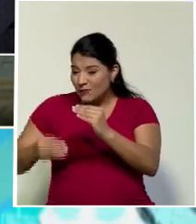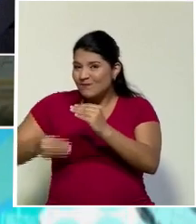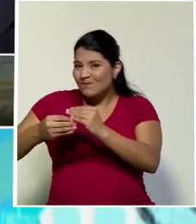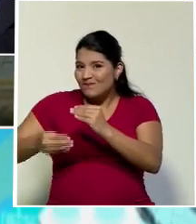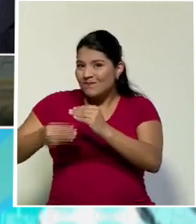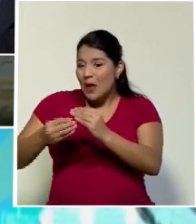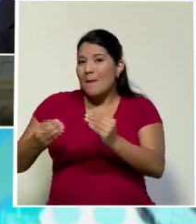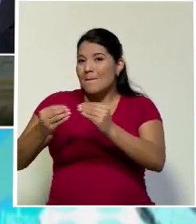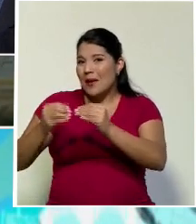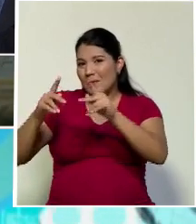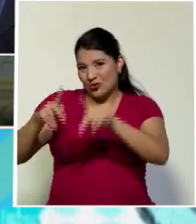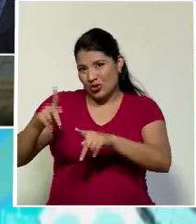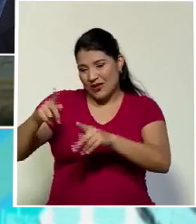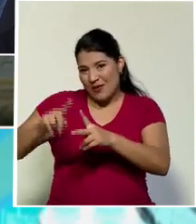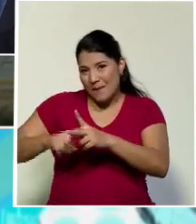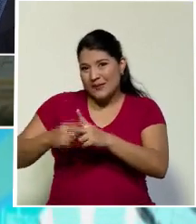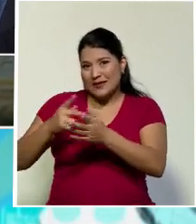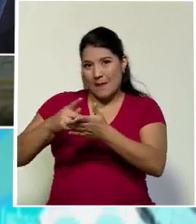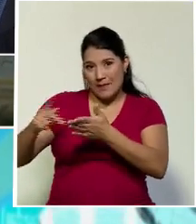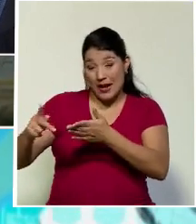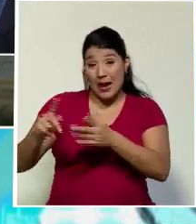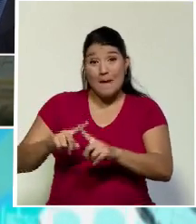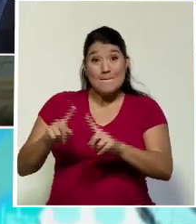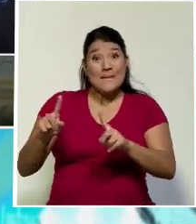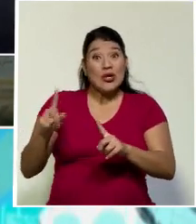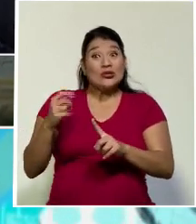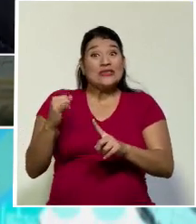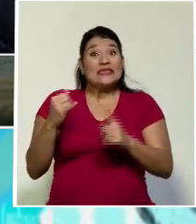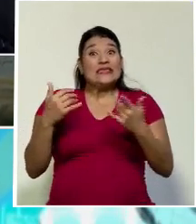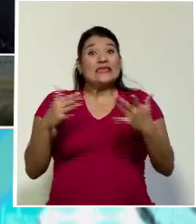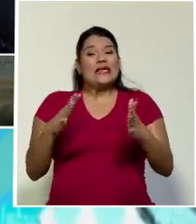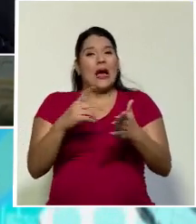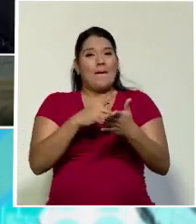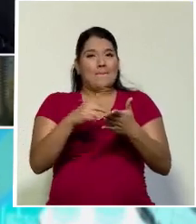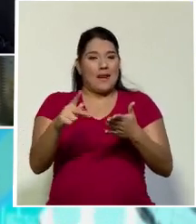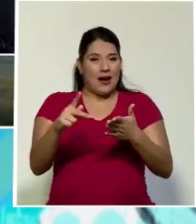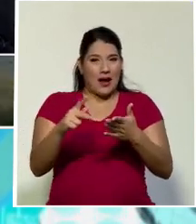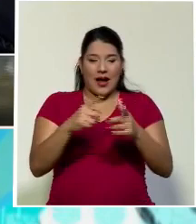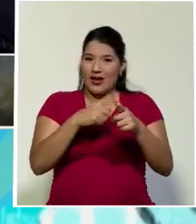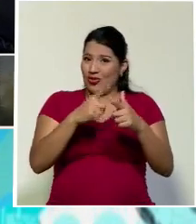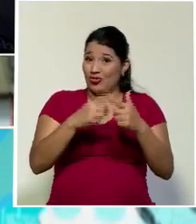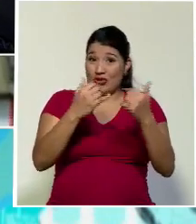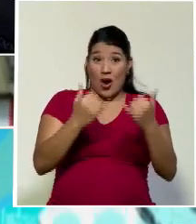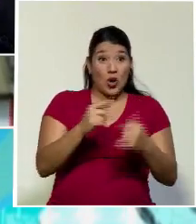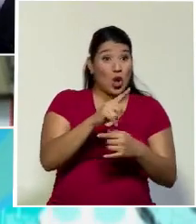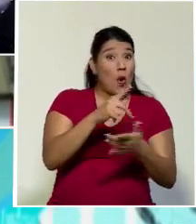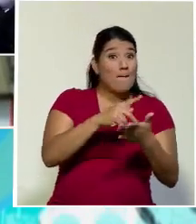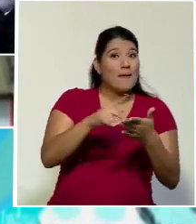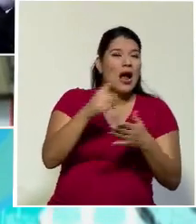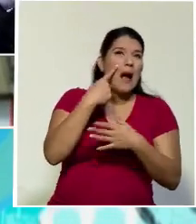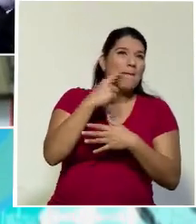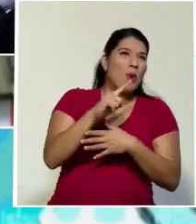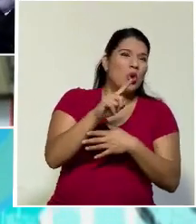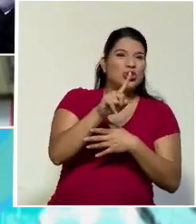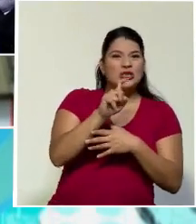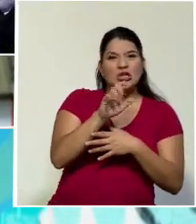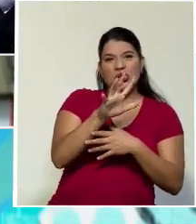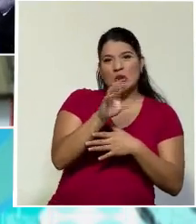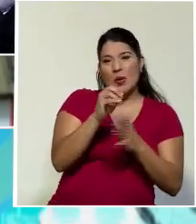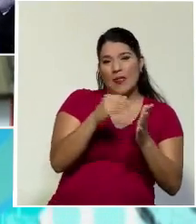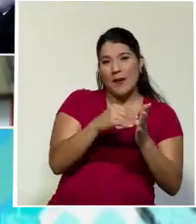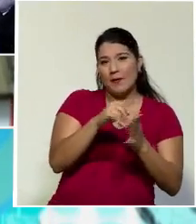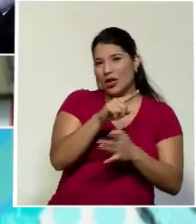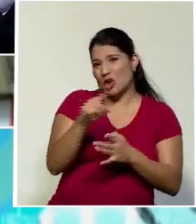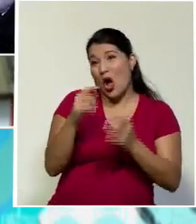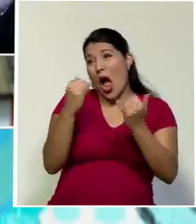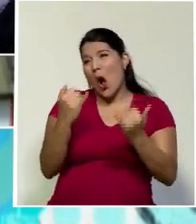este momento, va a tener un doble impacto, porque ya ahora el mínimo exento no va a ser de 842, sino que va a ser de 702